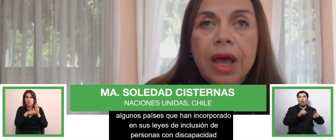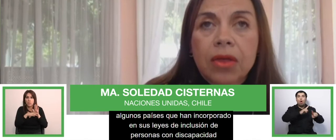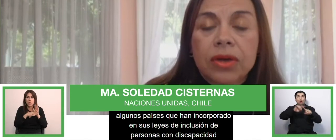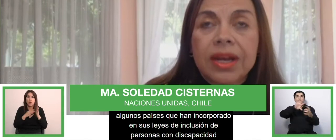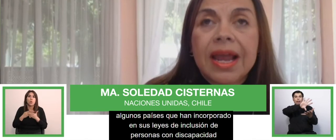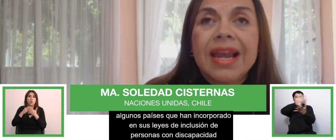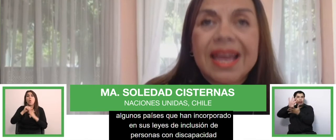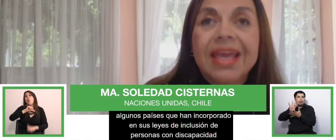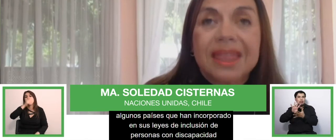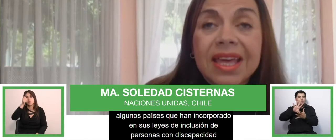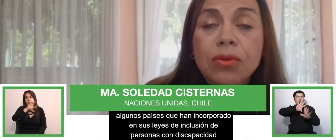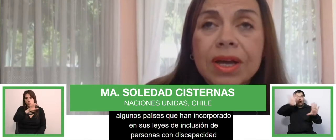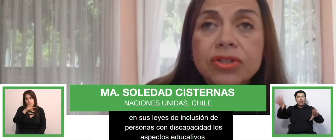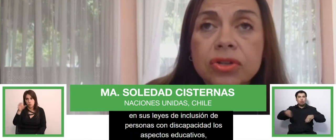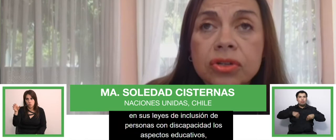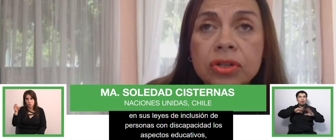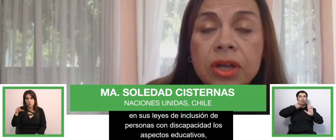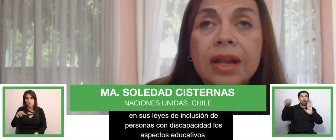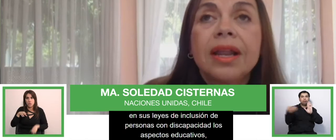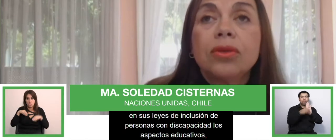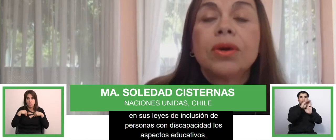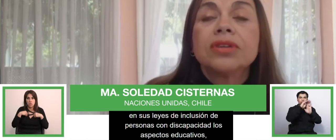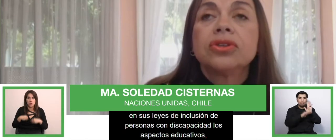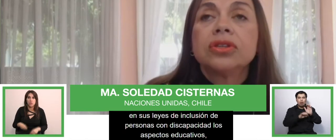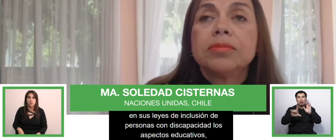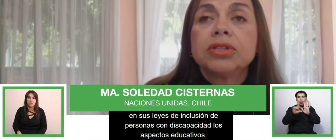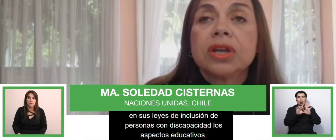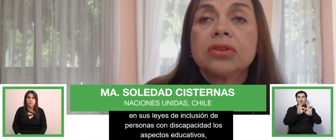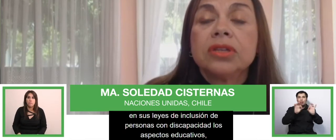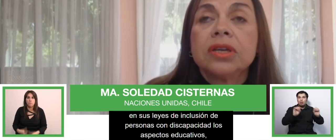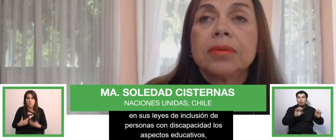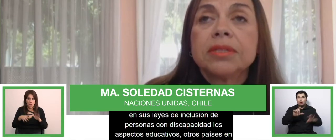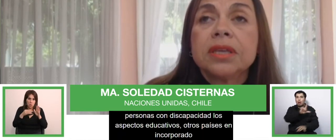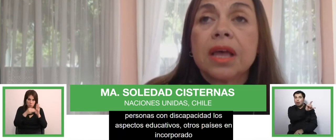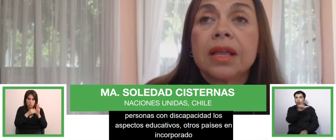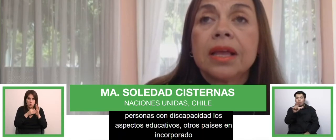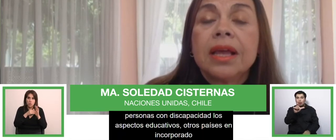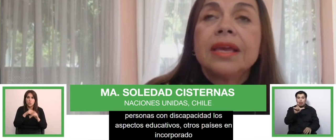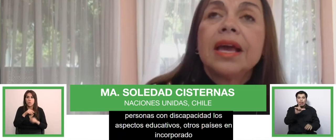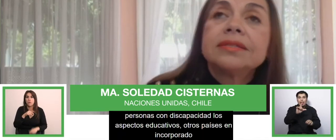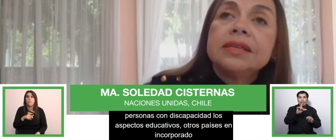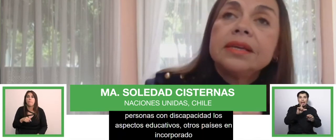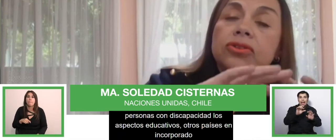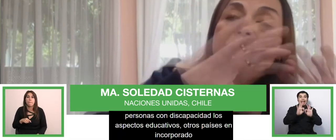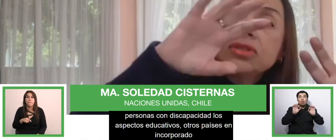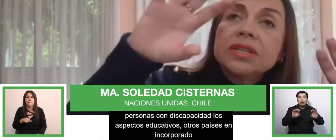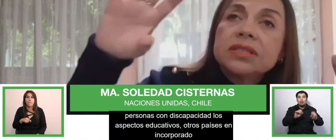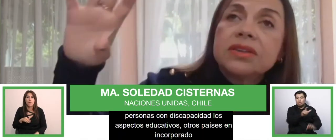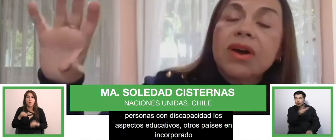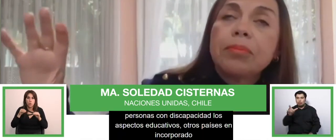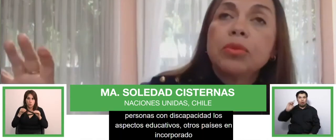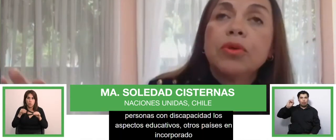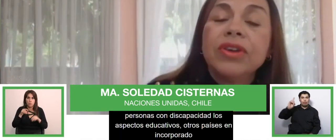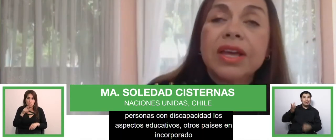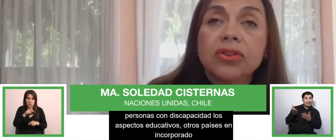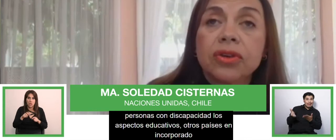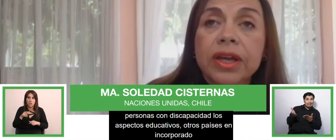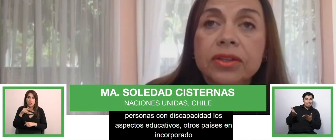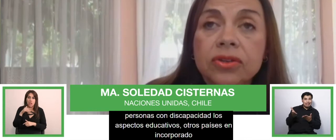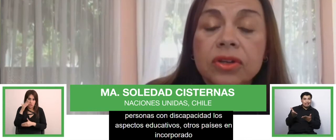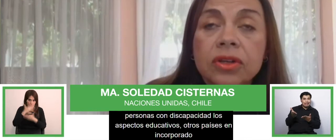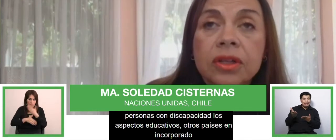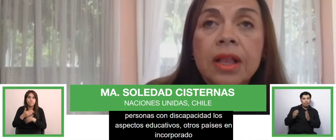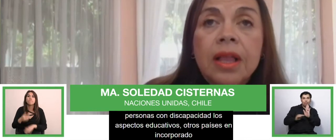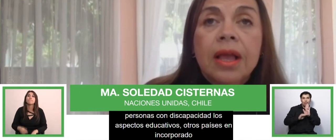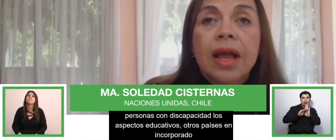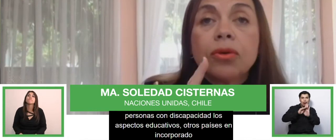incorporado en las leyes de educación la educación de personas con discapacidad. Y así entonces se va promoviendo